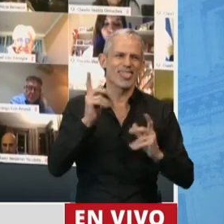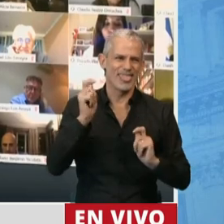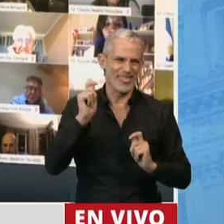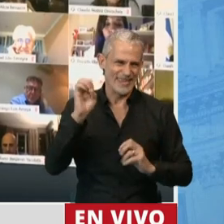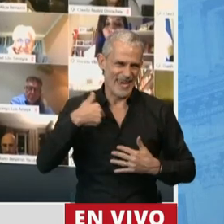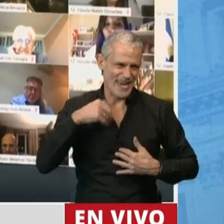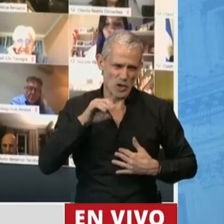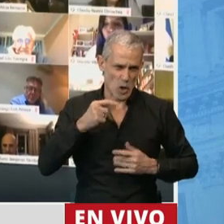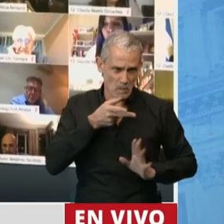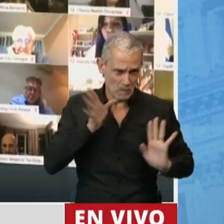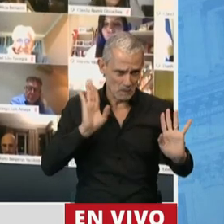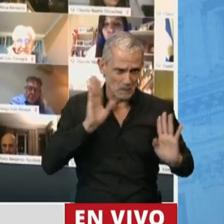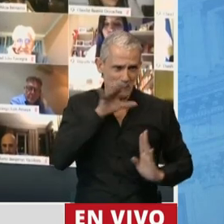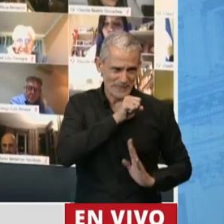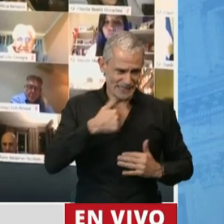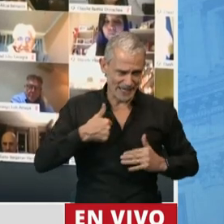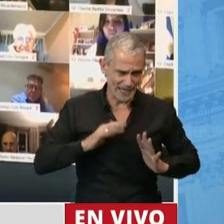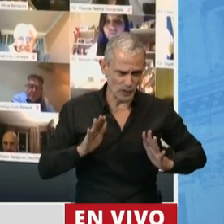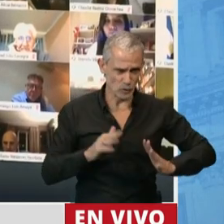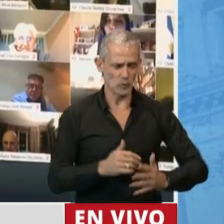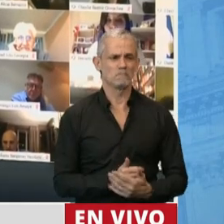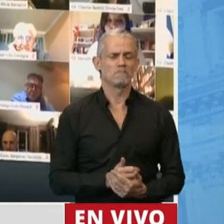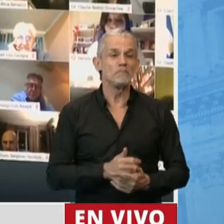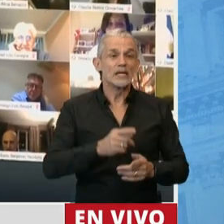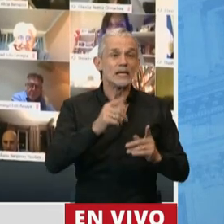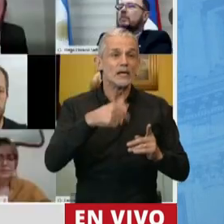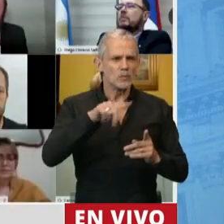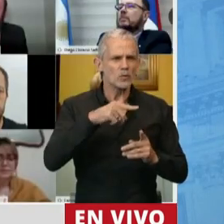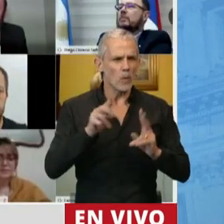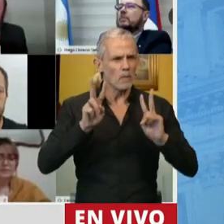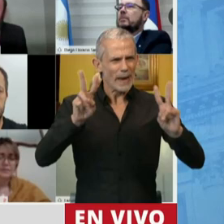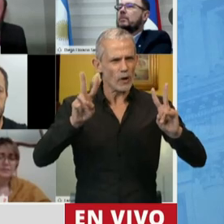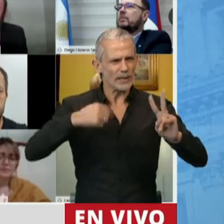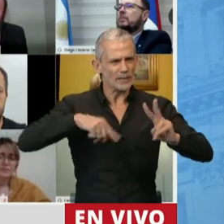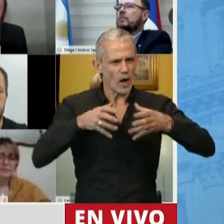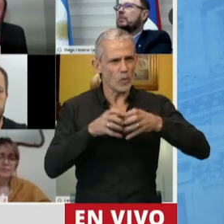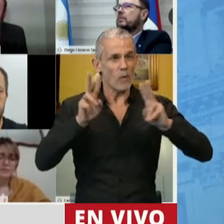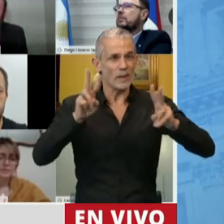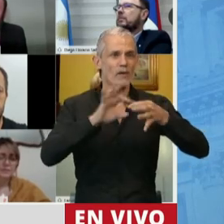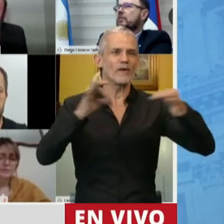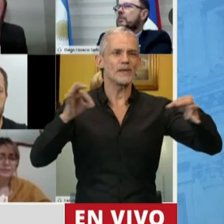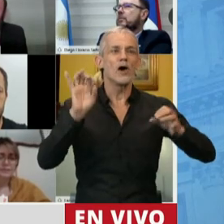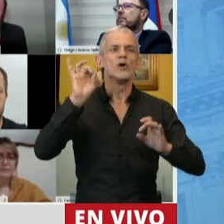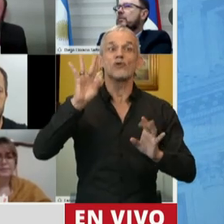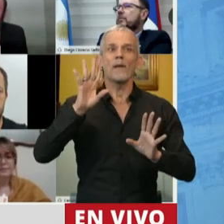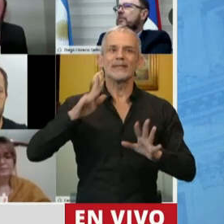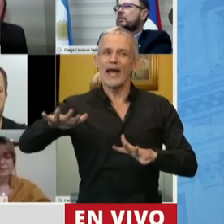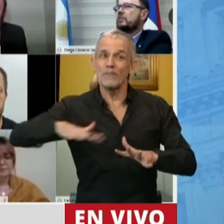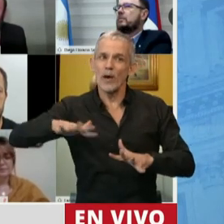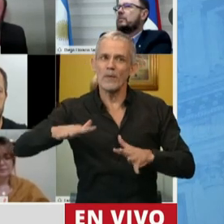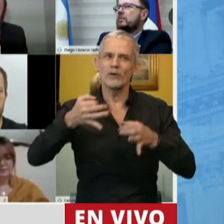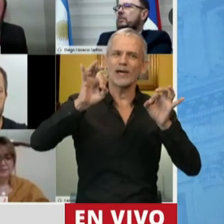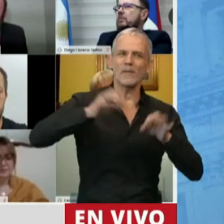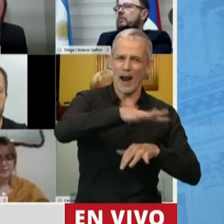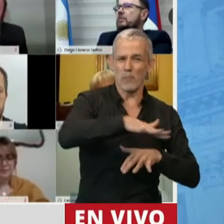Y creo que para lo que somos peronistas, aquella frase de solo el pueblo salvará al pueblo, creo,